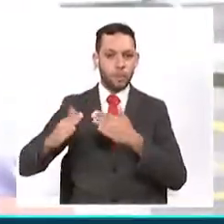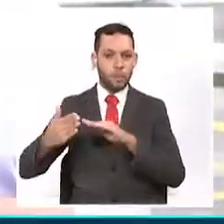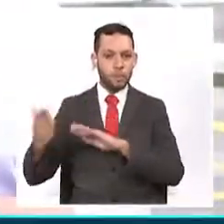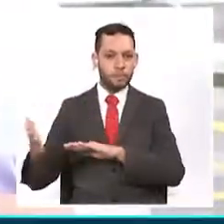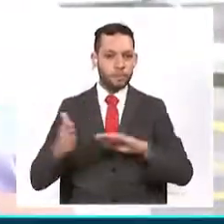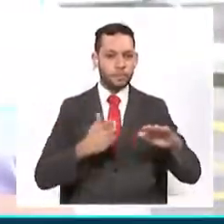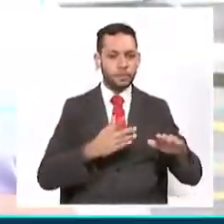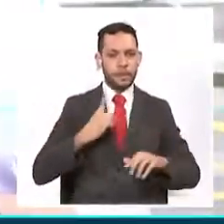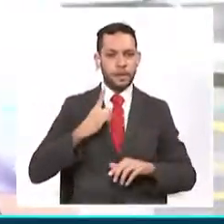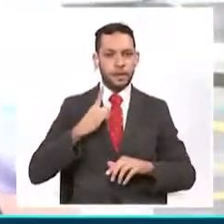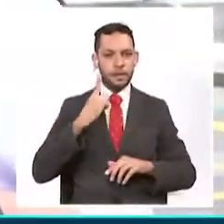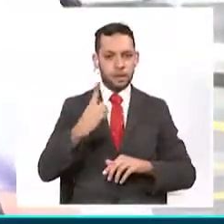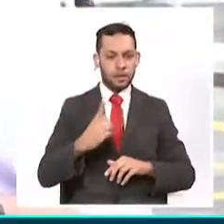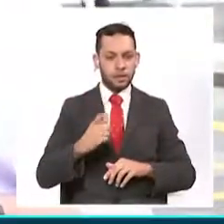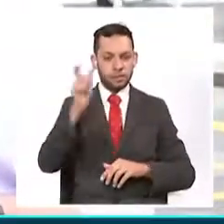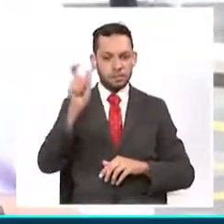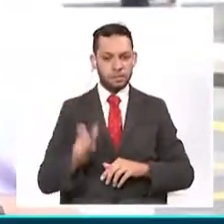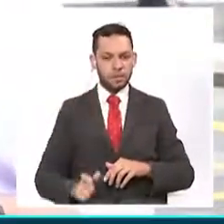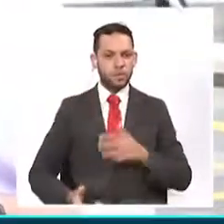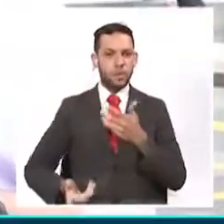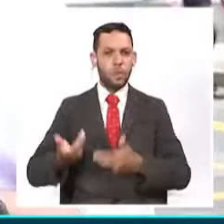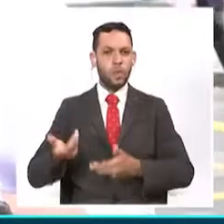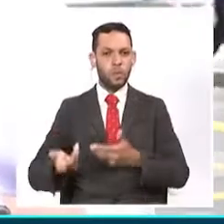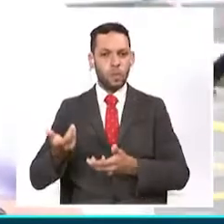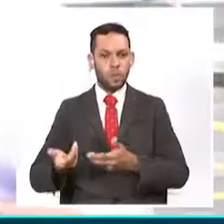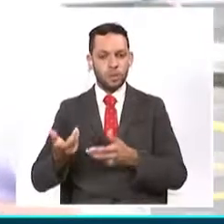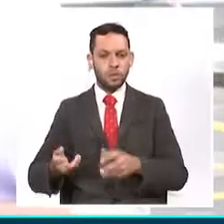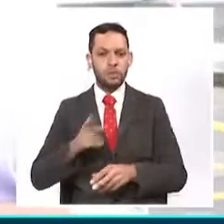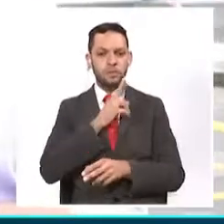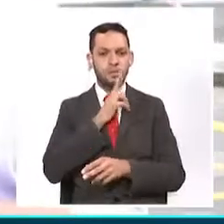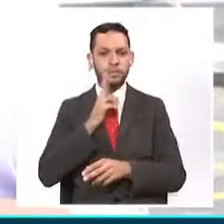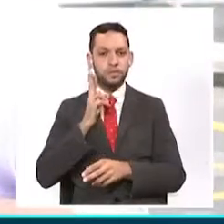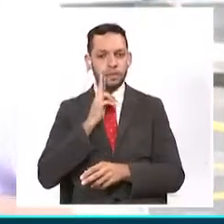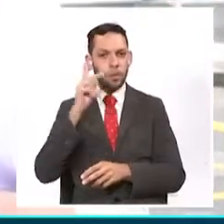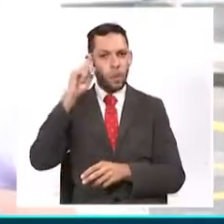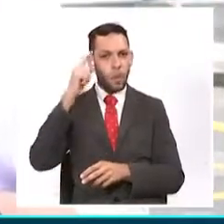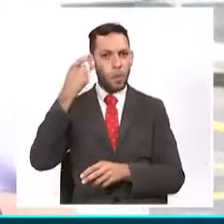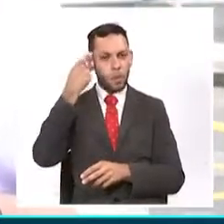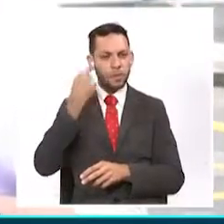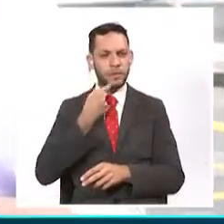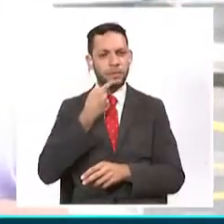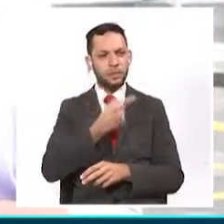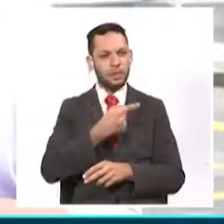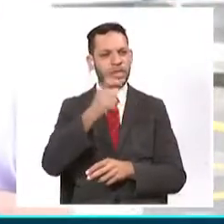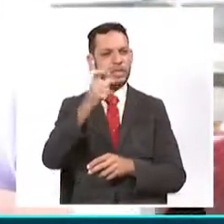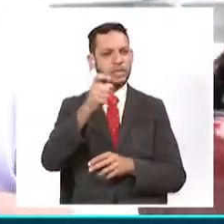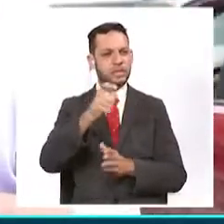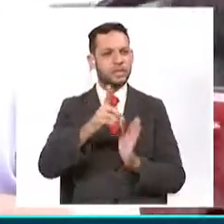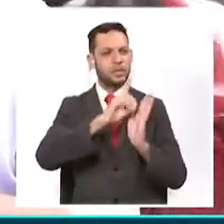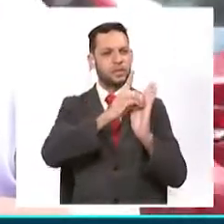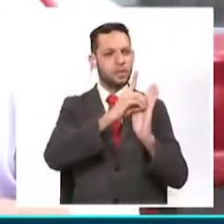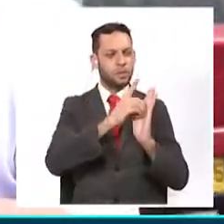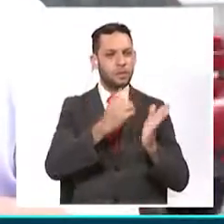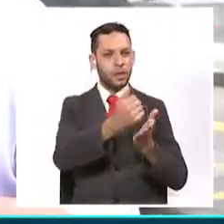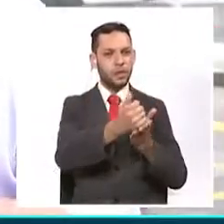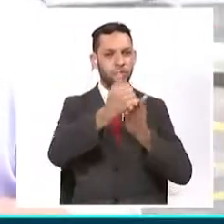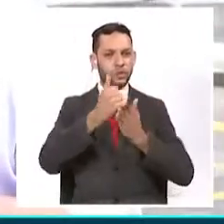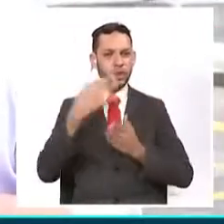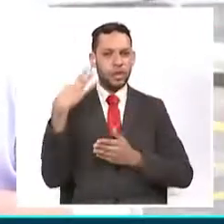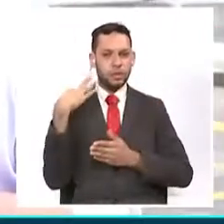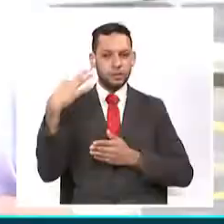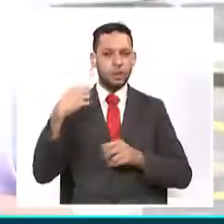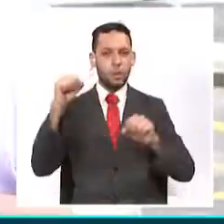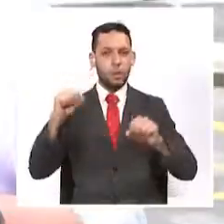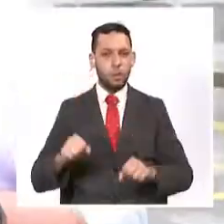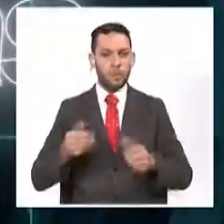Líderes del sector gastronómico a nivel nacional le plantean al gobierno que los incluya dentro del decreto como una de las excepciones mediante los servicios